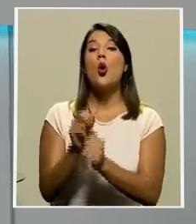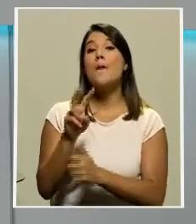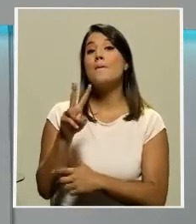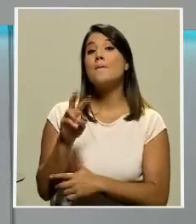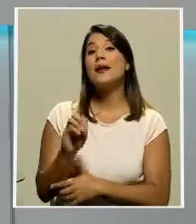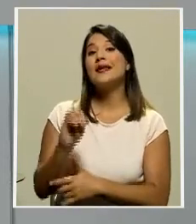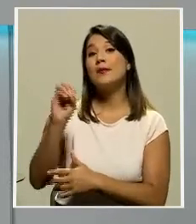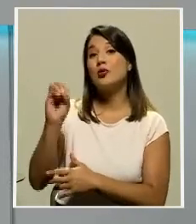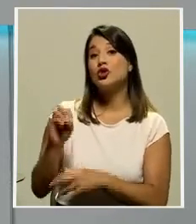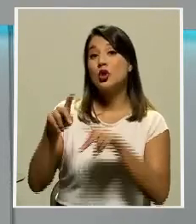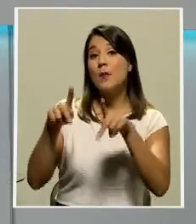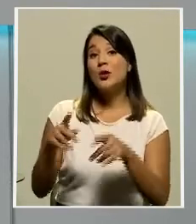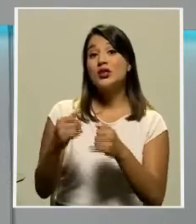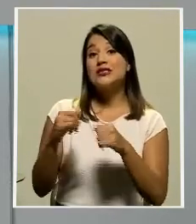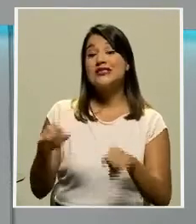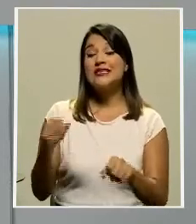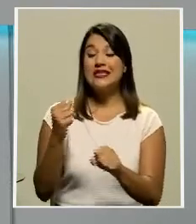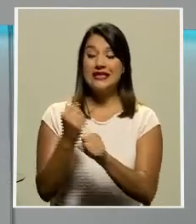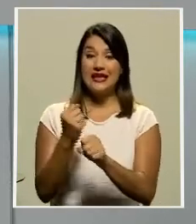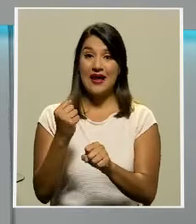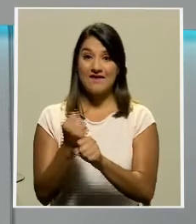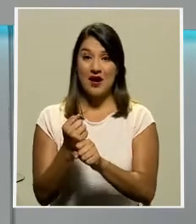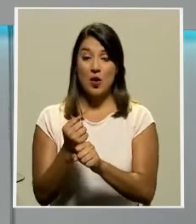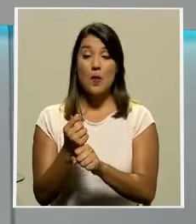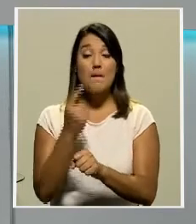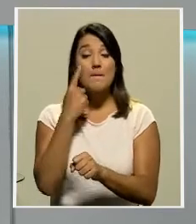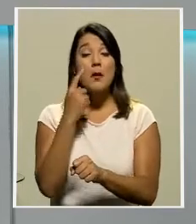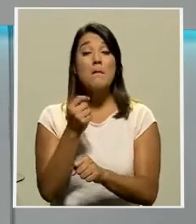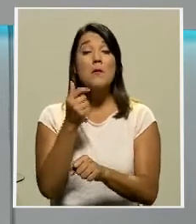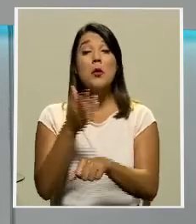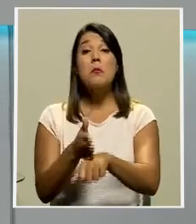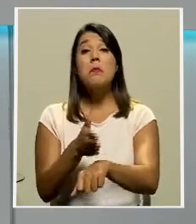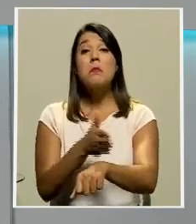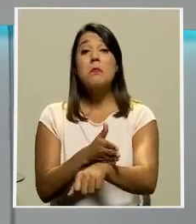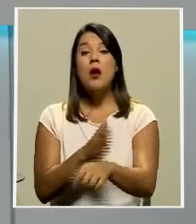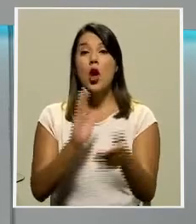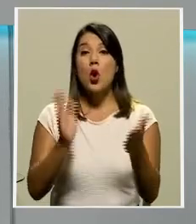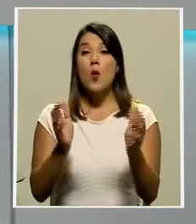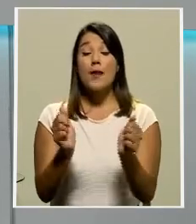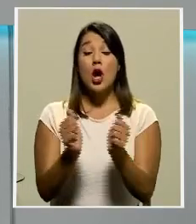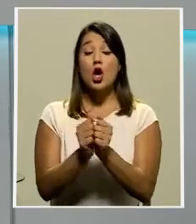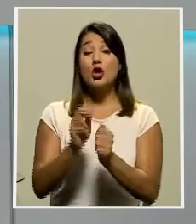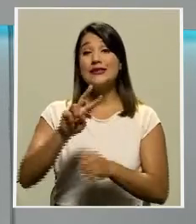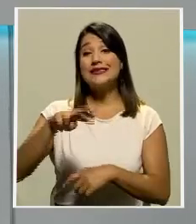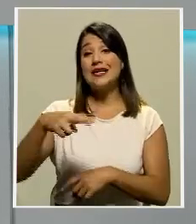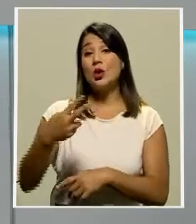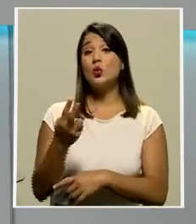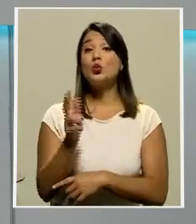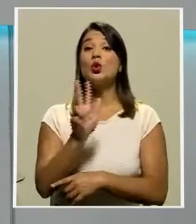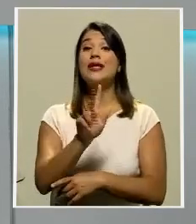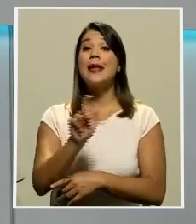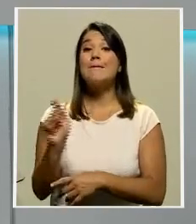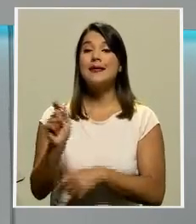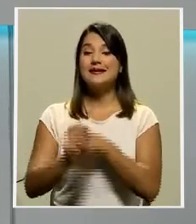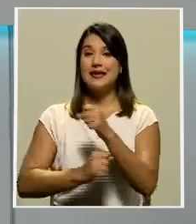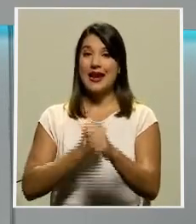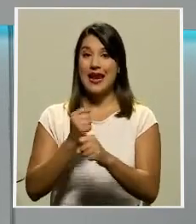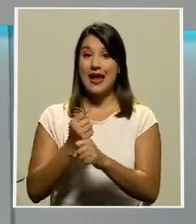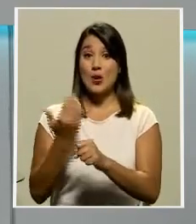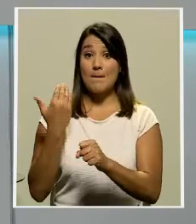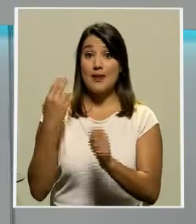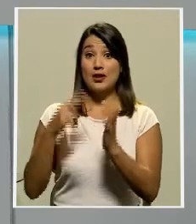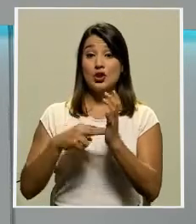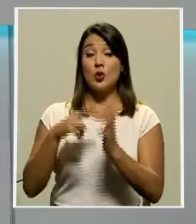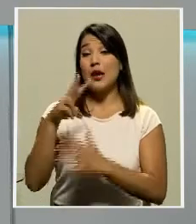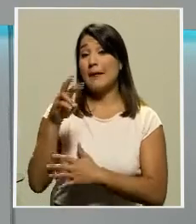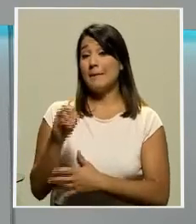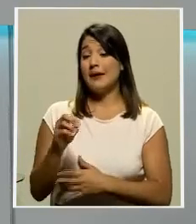observándose una leve recuperación en comparación al segundo trimestre de ese año. Sin